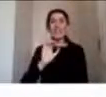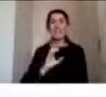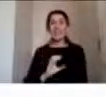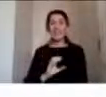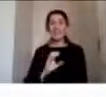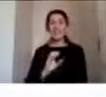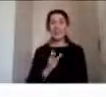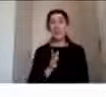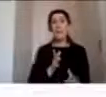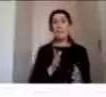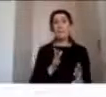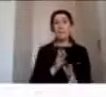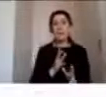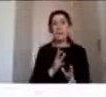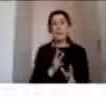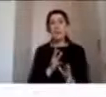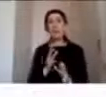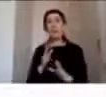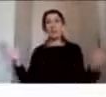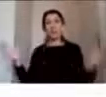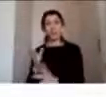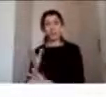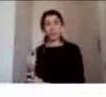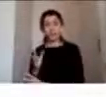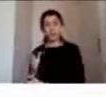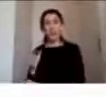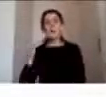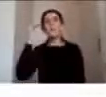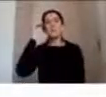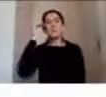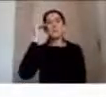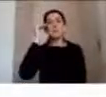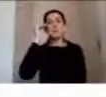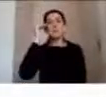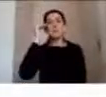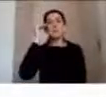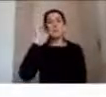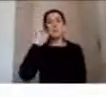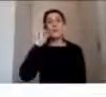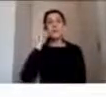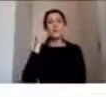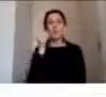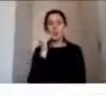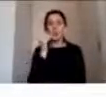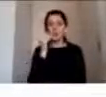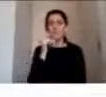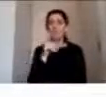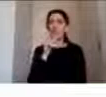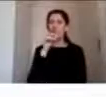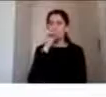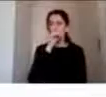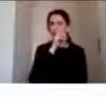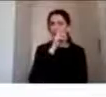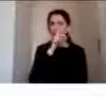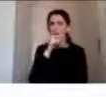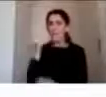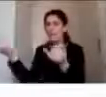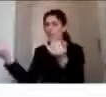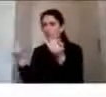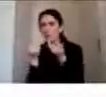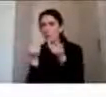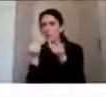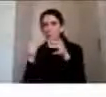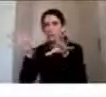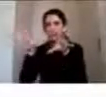si pensamos en un niño al que le toma más tiempo procesar la información que viene del medio y a eso le sumamos dificultades